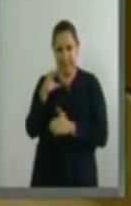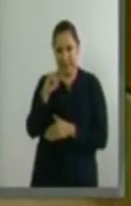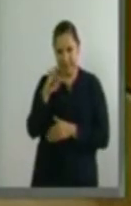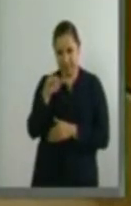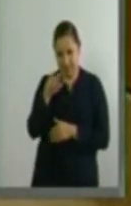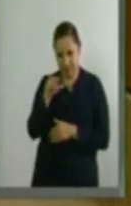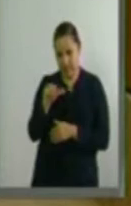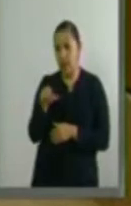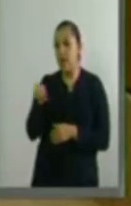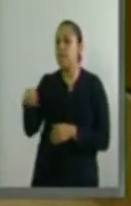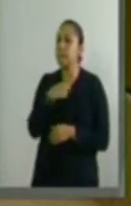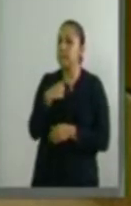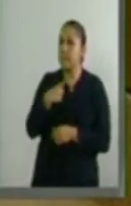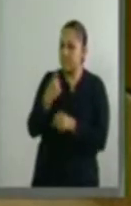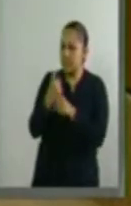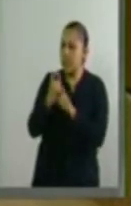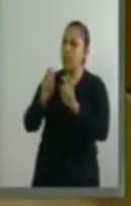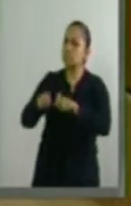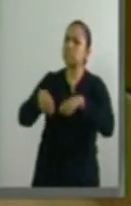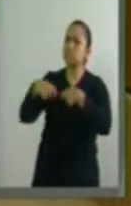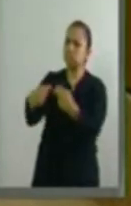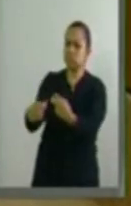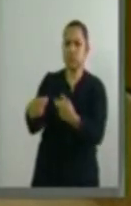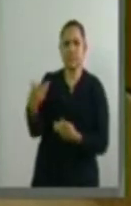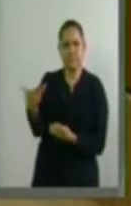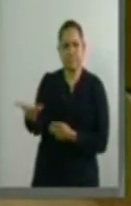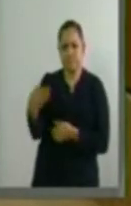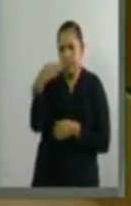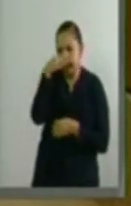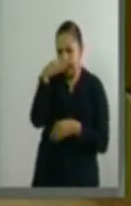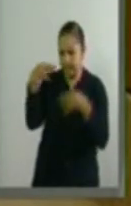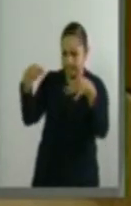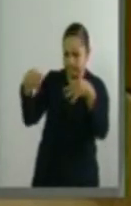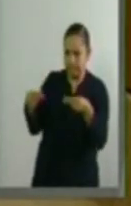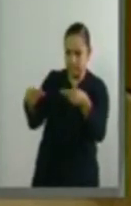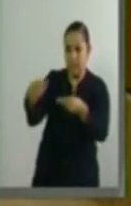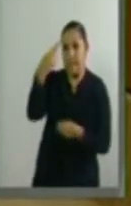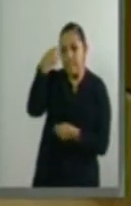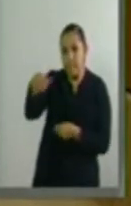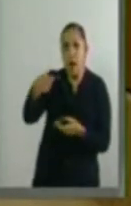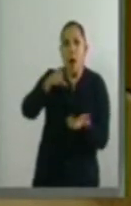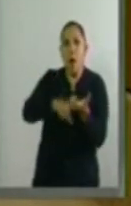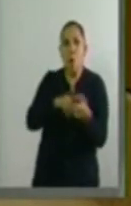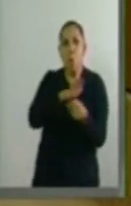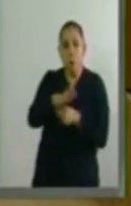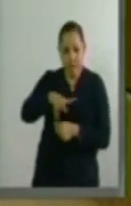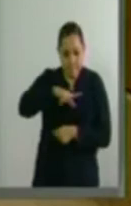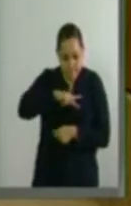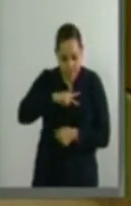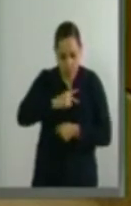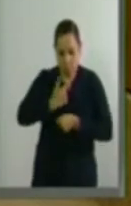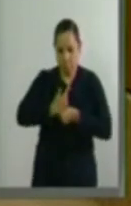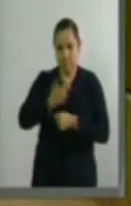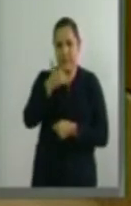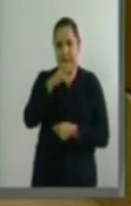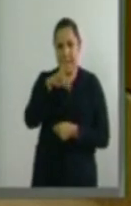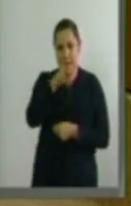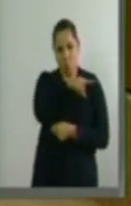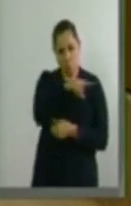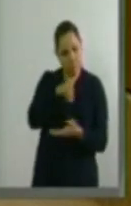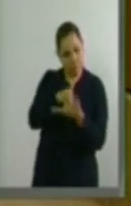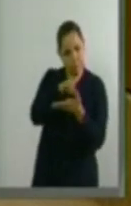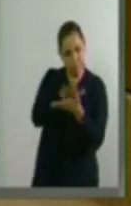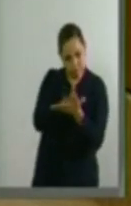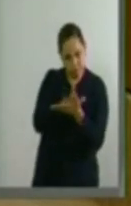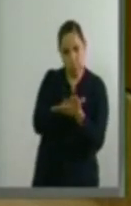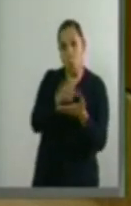acta de nacimiento para el reconocimiento de identidad de género previa a la anotación correspondiente al